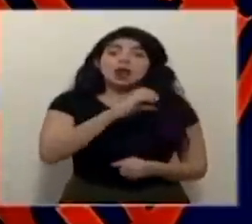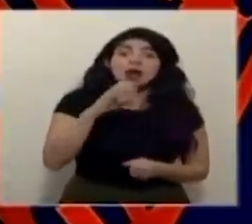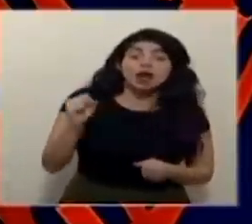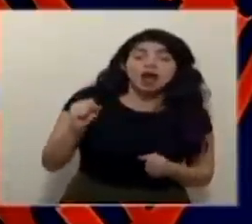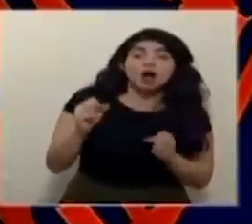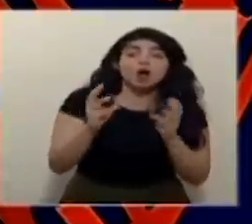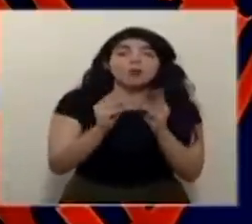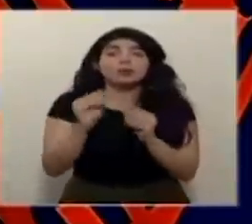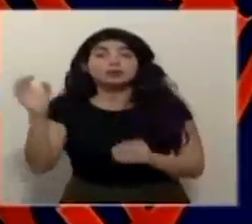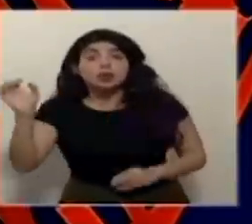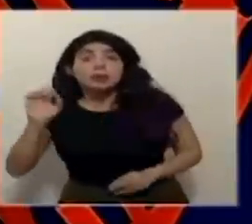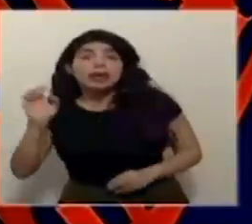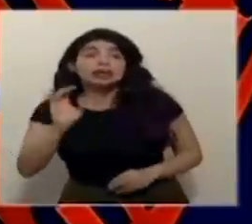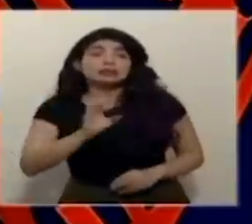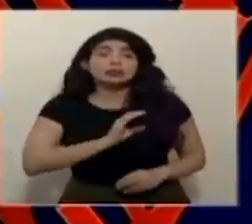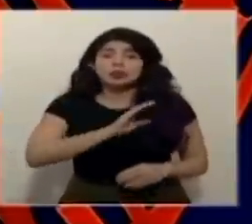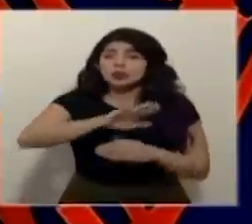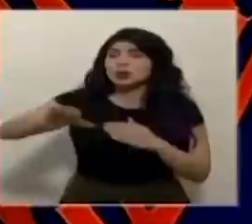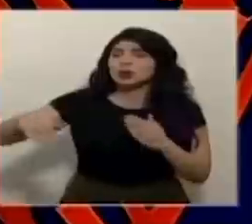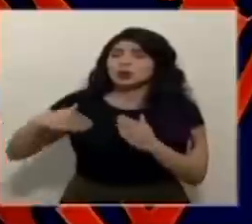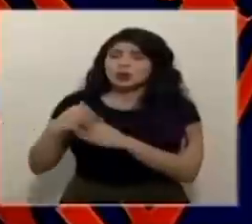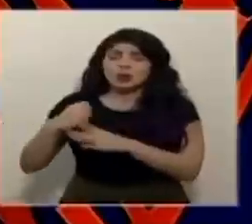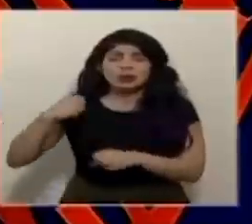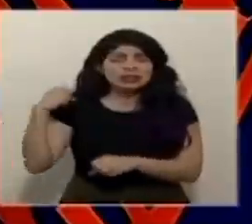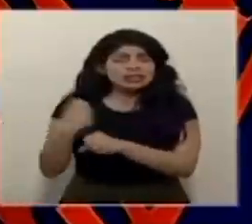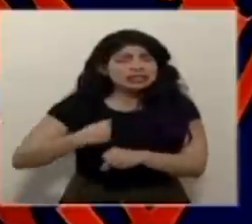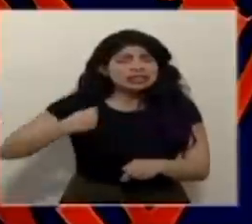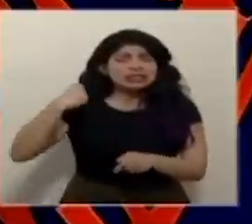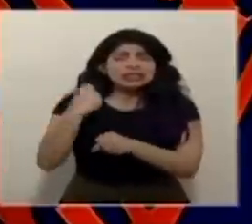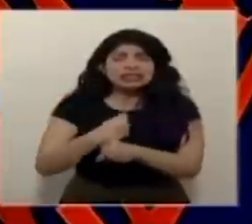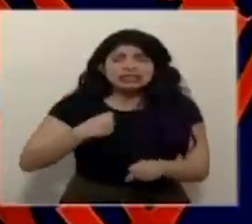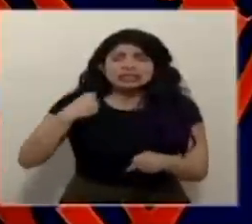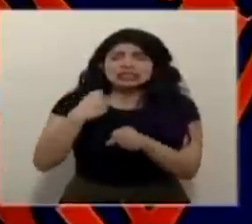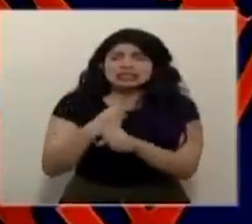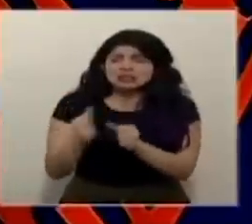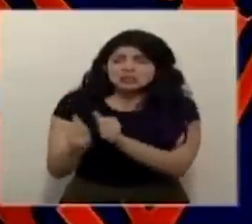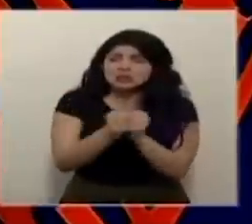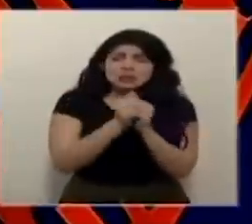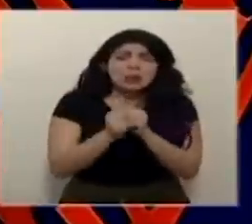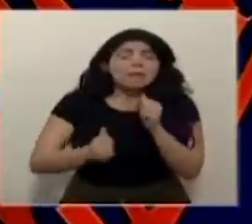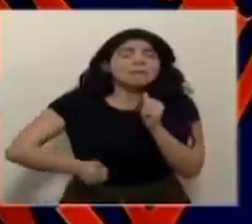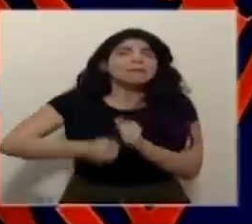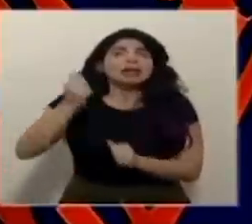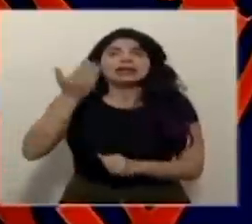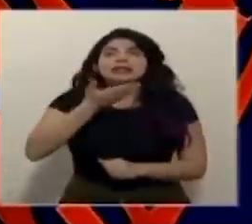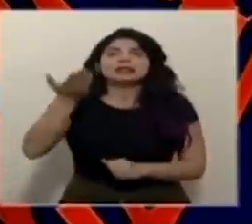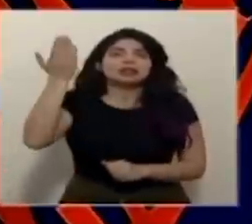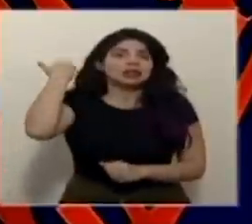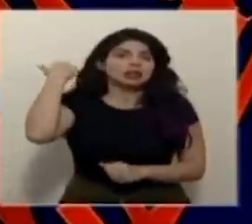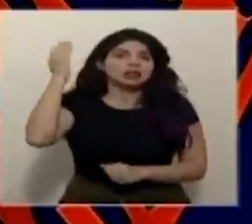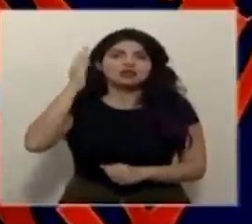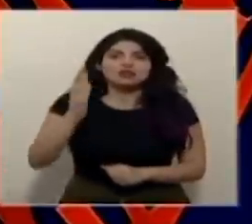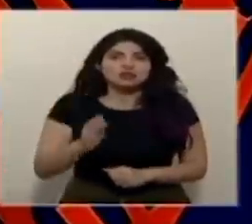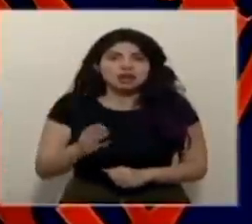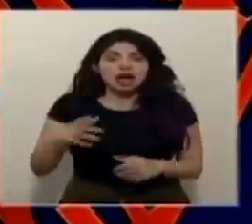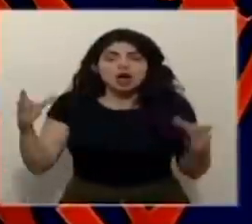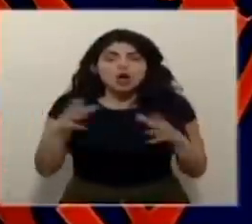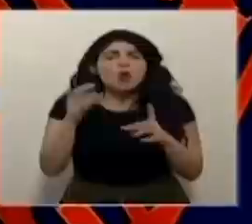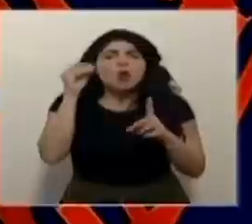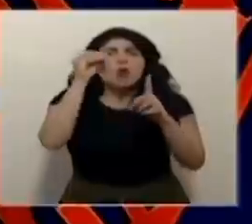comisión de emergencias la fuerza pública todos estamos trabajando más en conjunto que nunca para sacar adelante al país